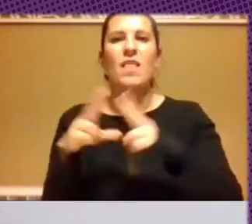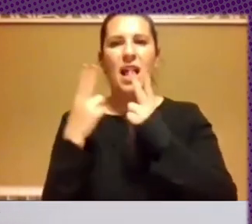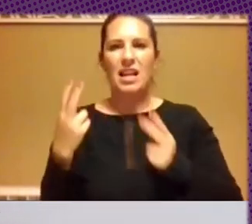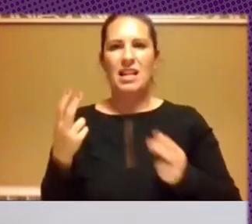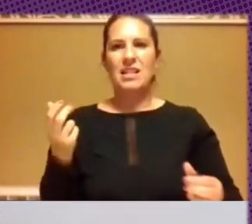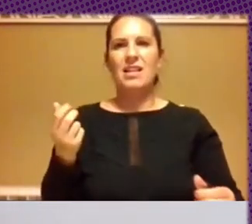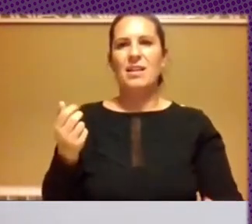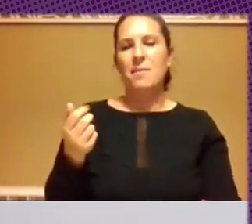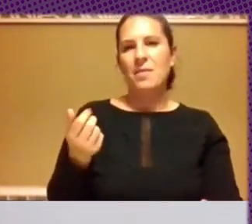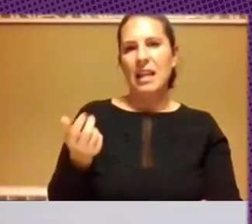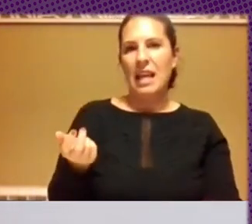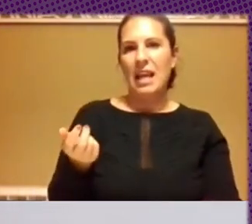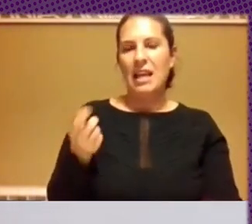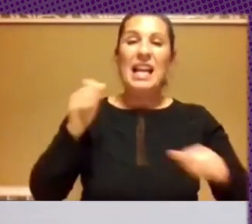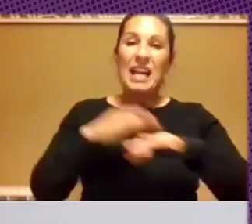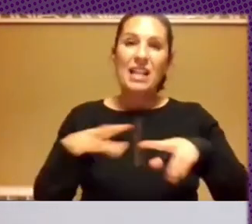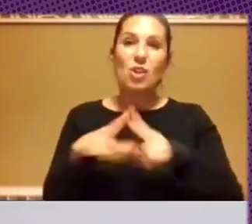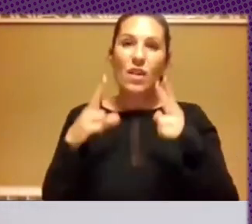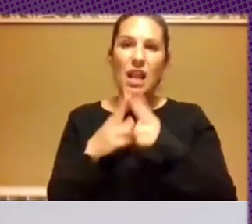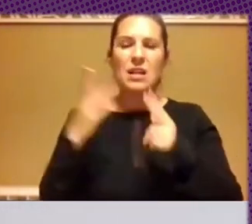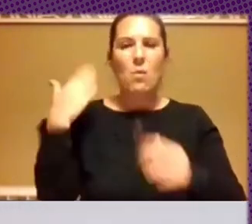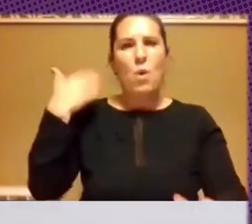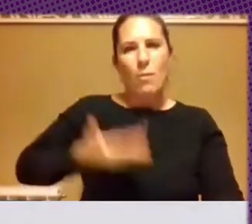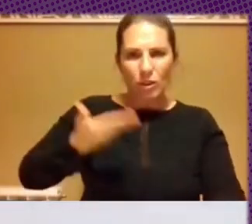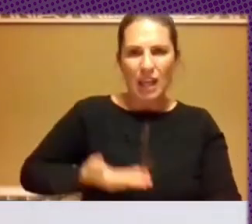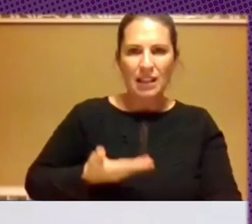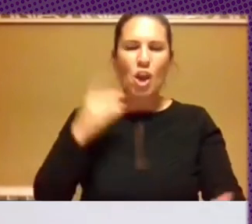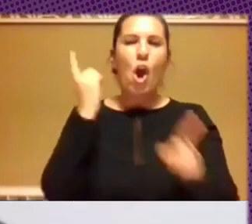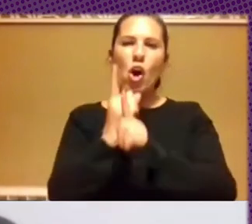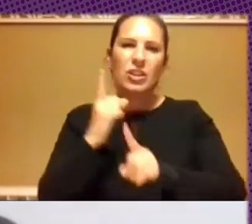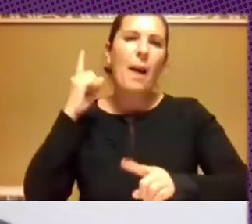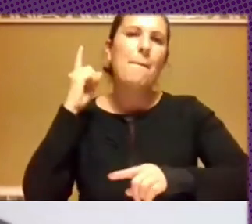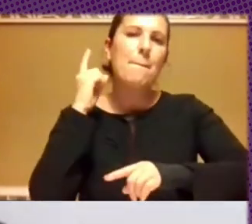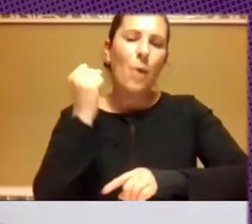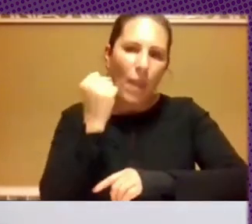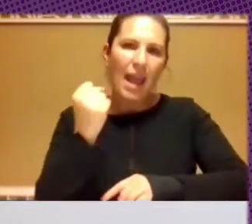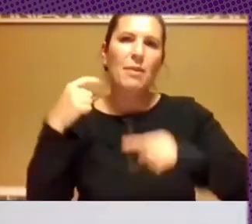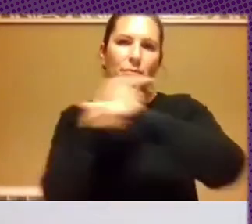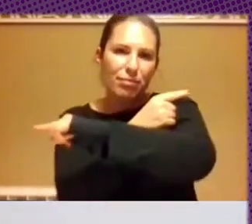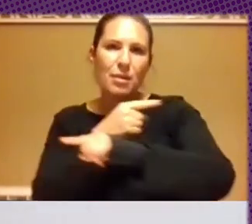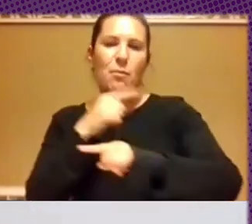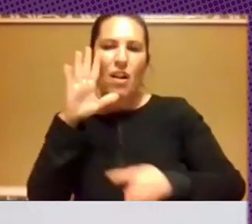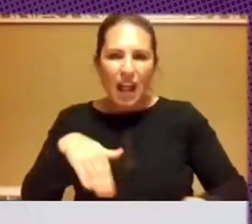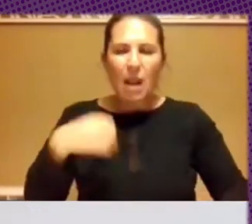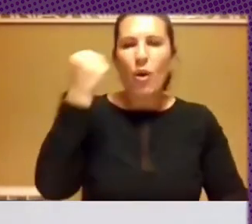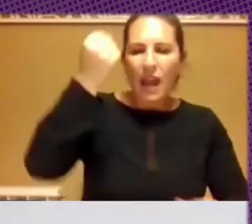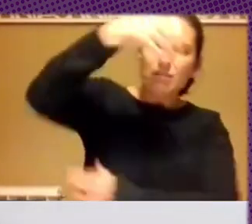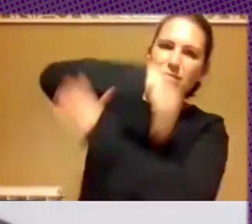además que las redes sociales fueron muy importantes para ser contrapoder contra los medios tradicionales pero al final el poder ha vuelto